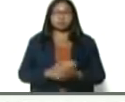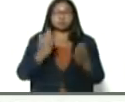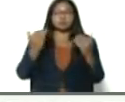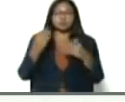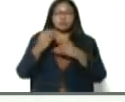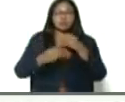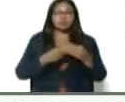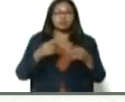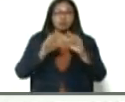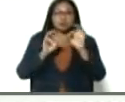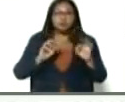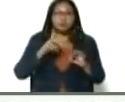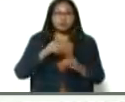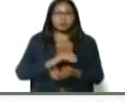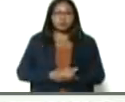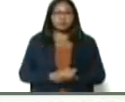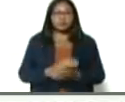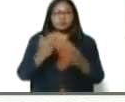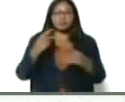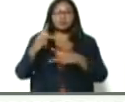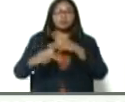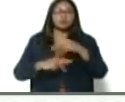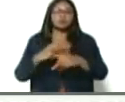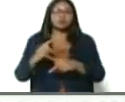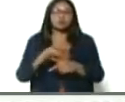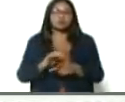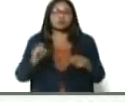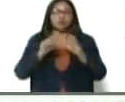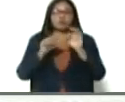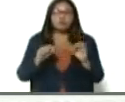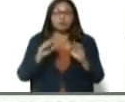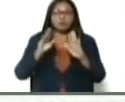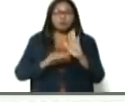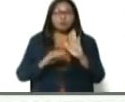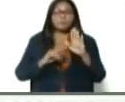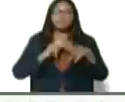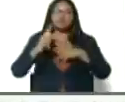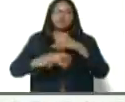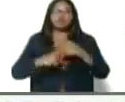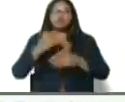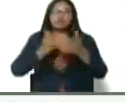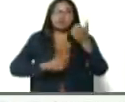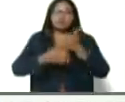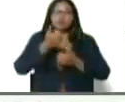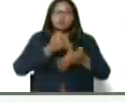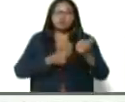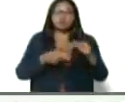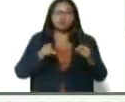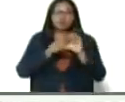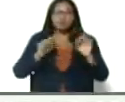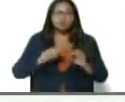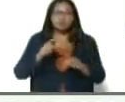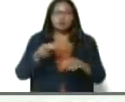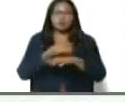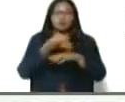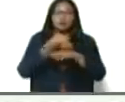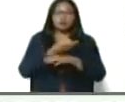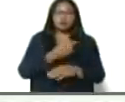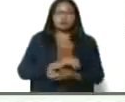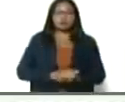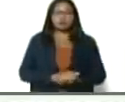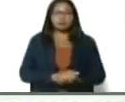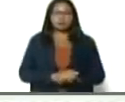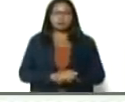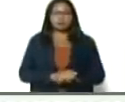campo, traen su producción, desde el pequeño, mediano, y grande, productor de leche, como lo dio el gobernador, tenemos aquí,